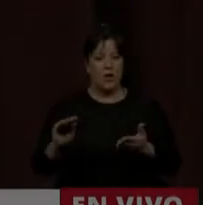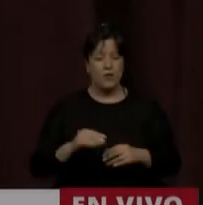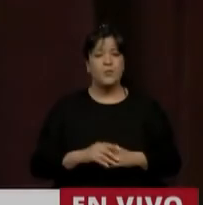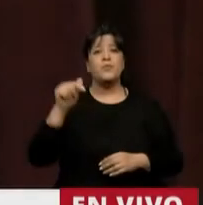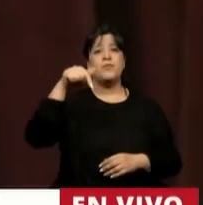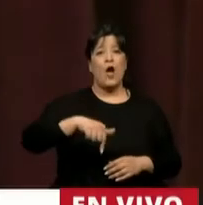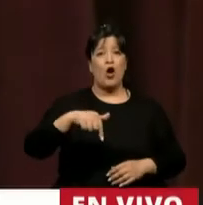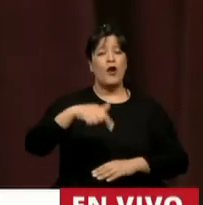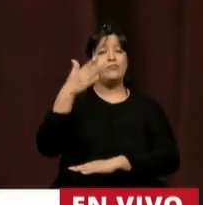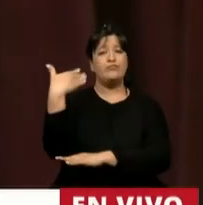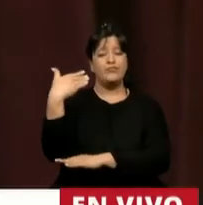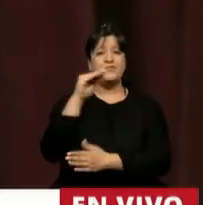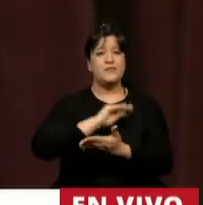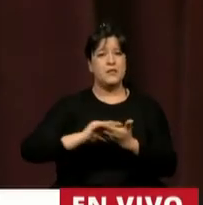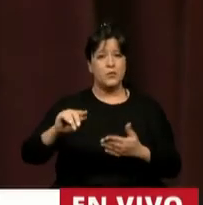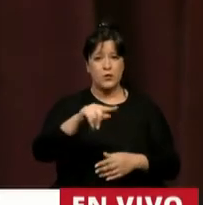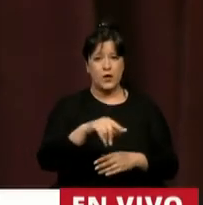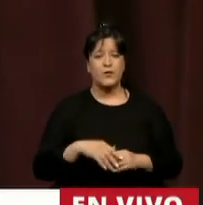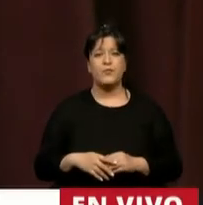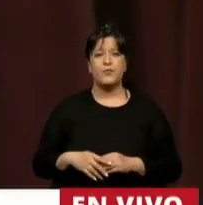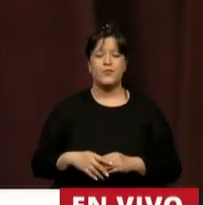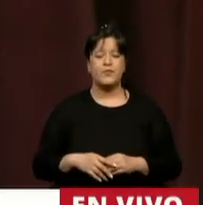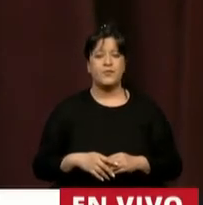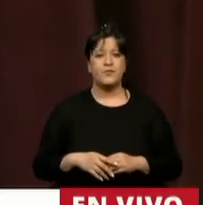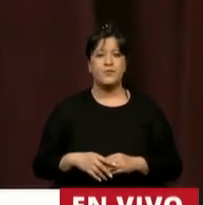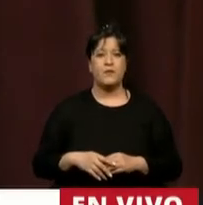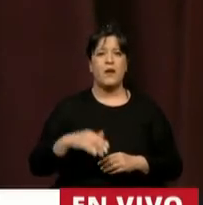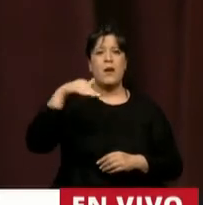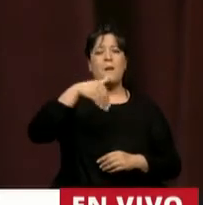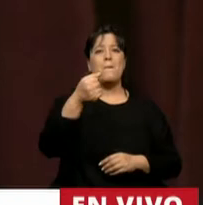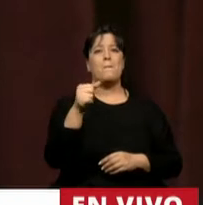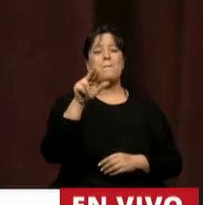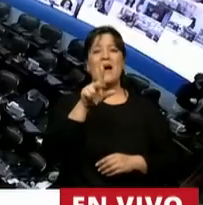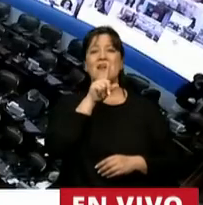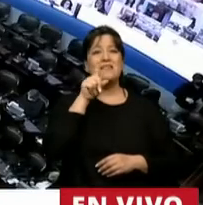Tiene la palabra el diputado Martínez Germán.